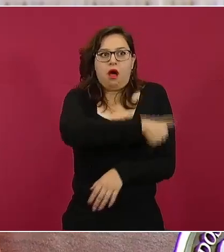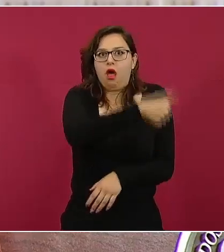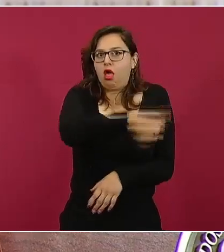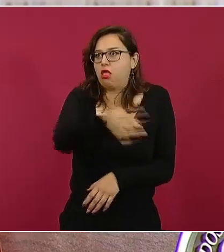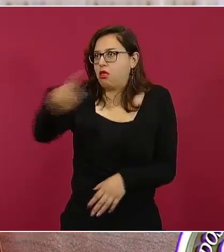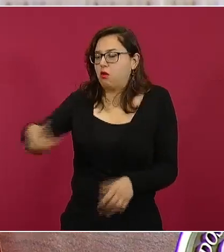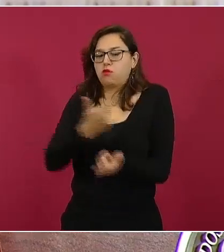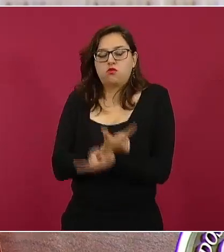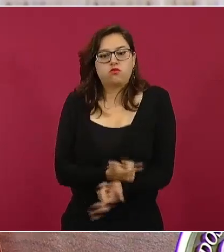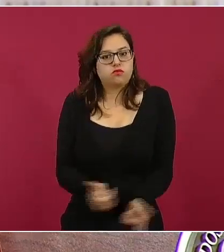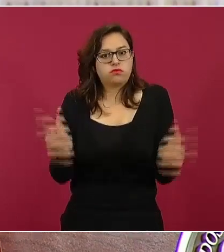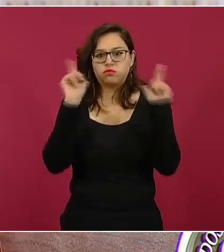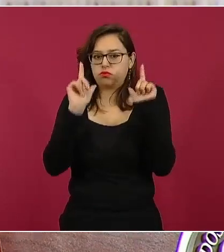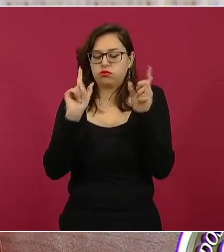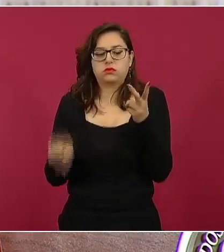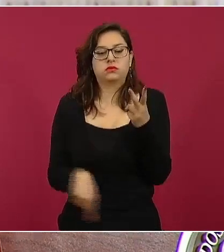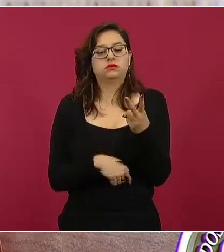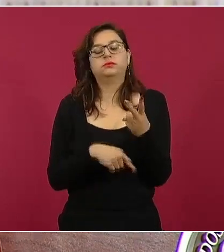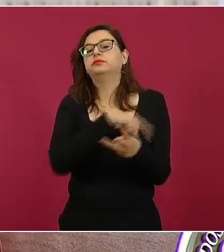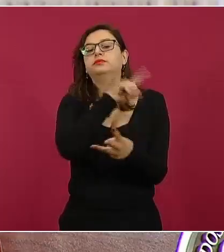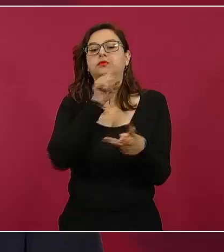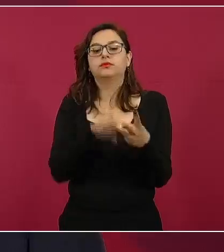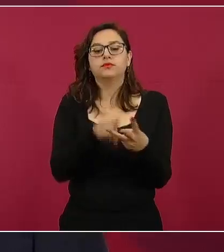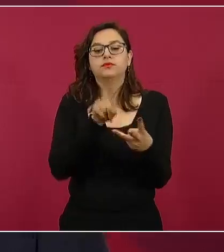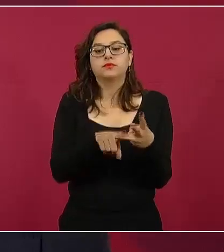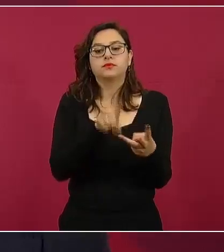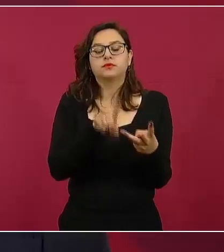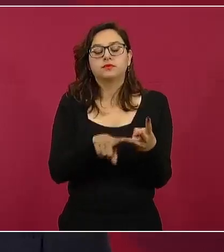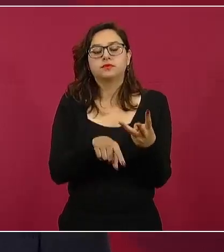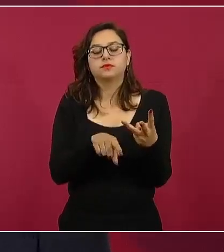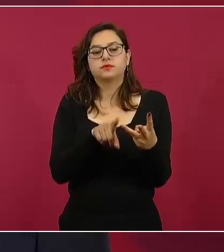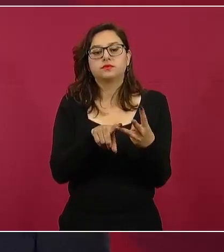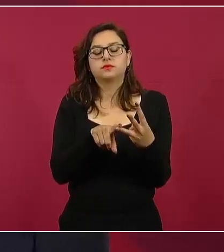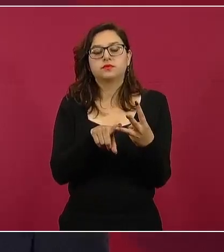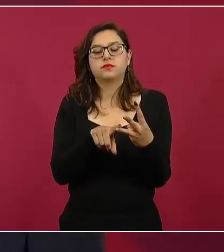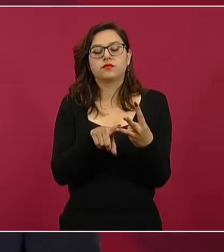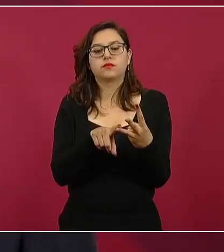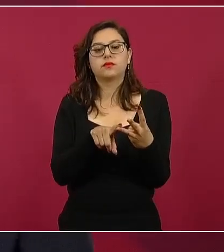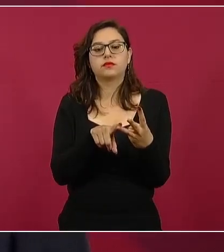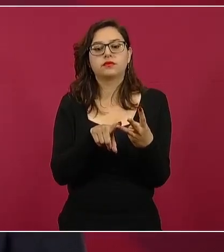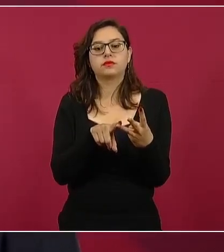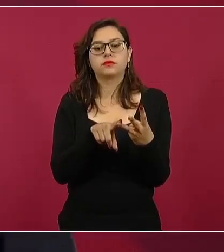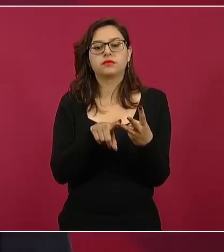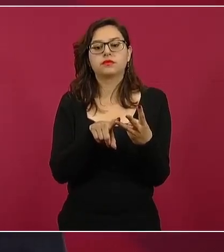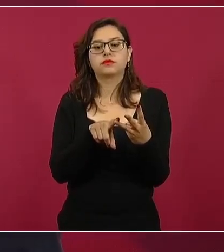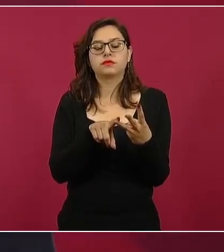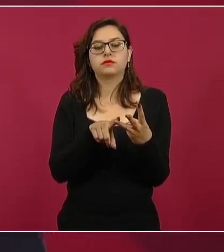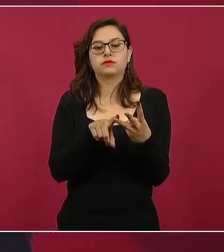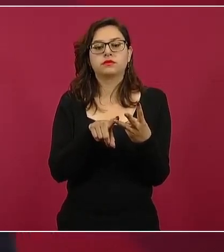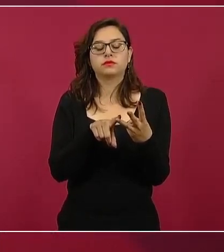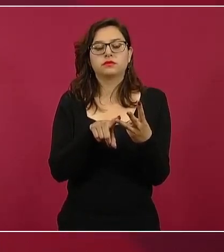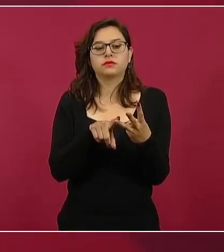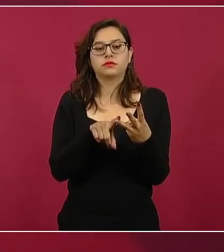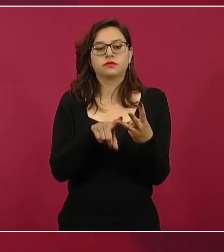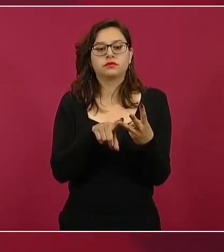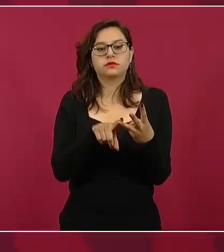La tercera, la libertad para vivir